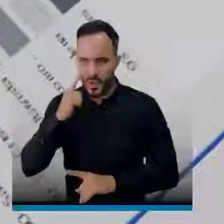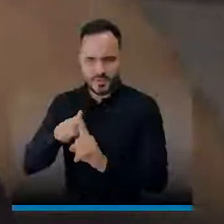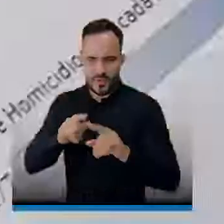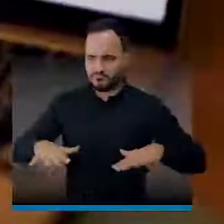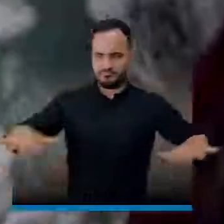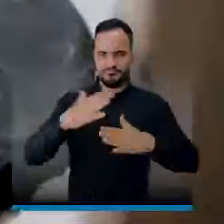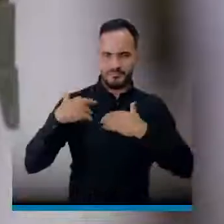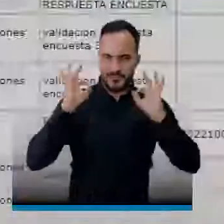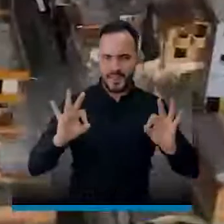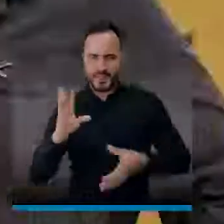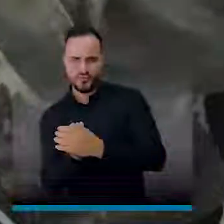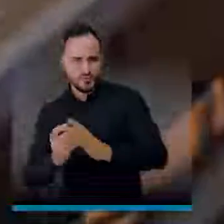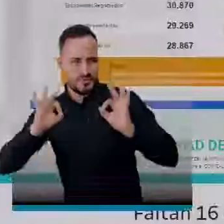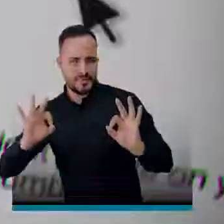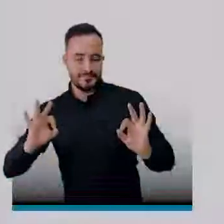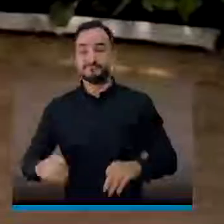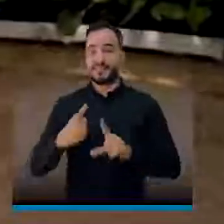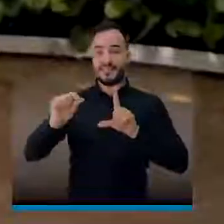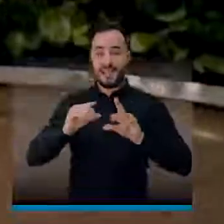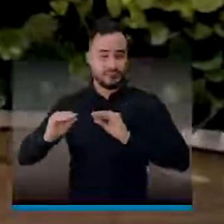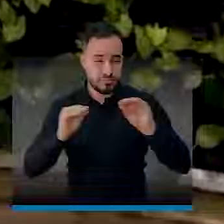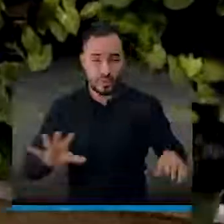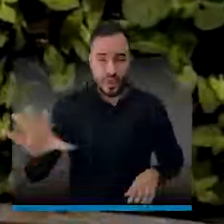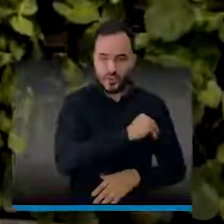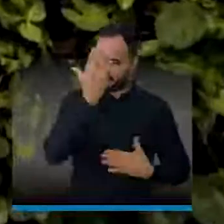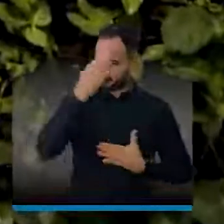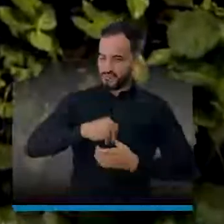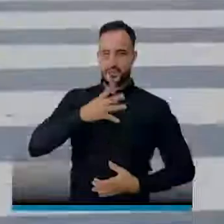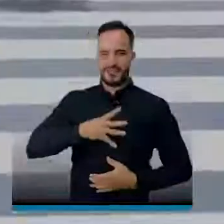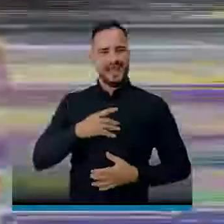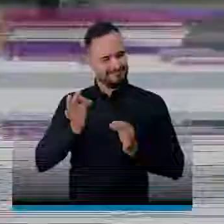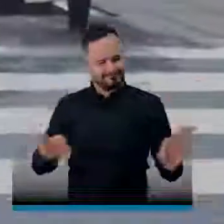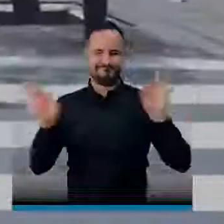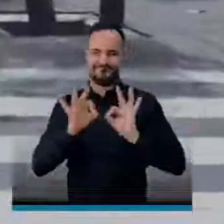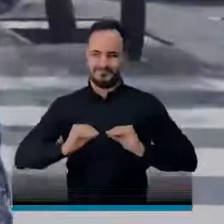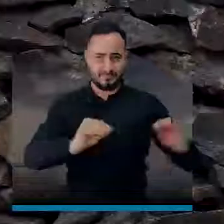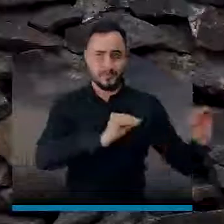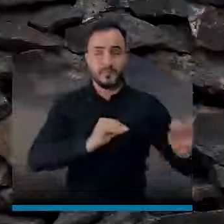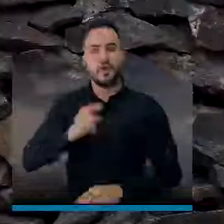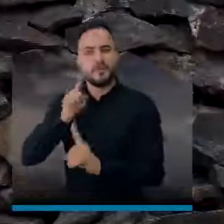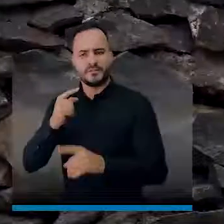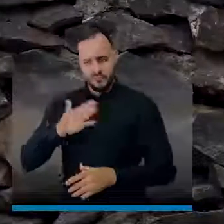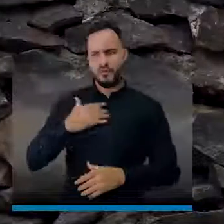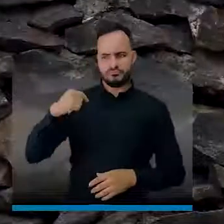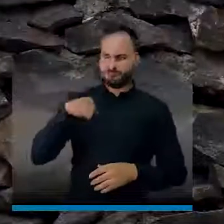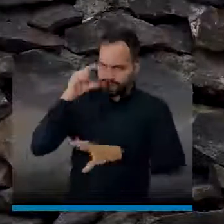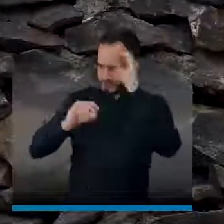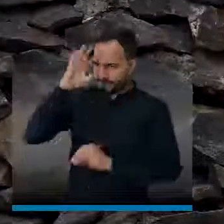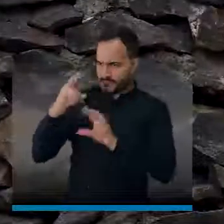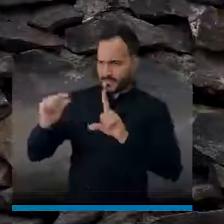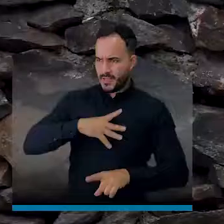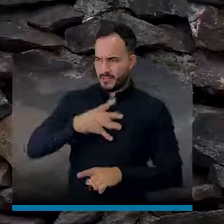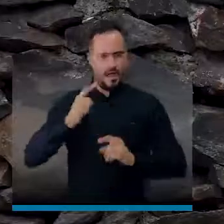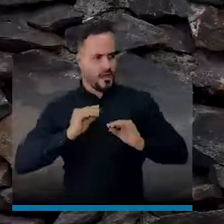e inclusivo, donde la alfabetización digital sea protagonista. Trabajo para desarrollar y fortalecer las competencias